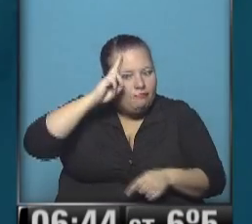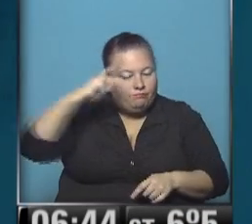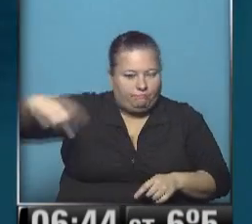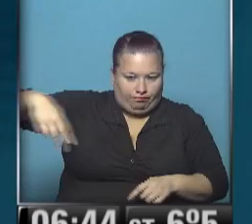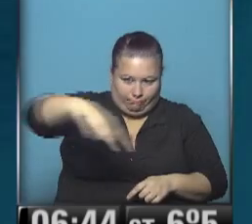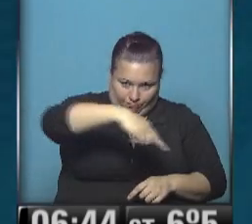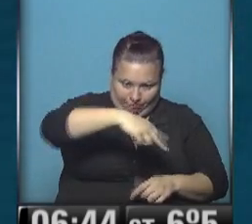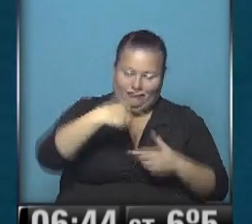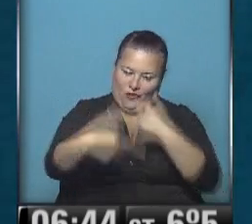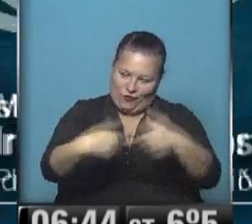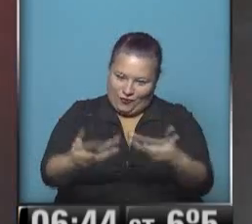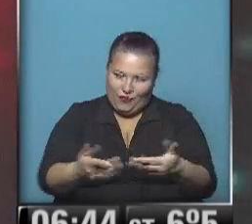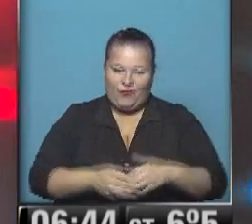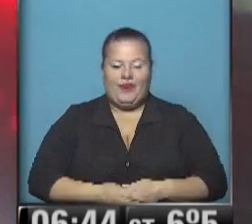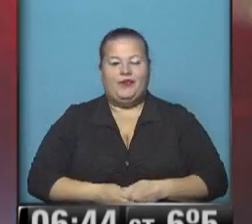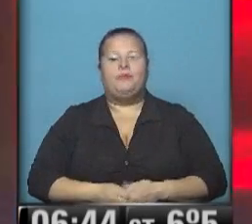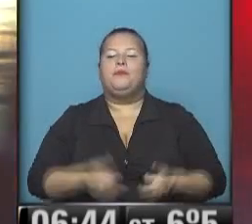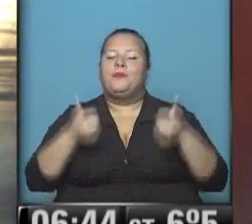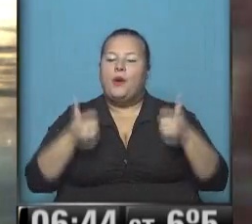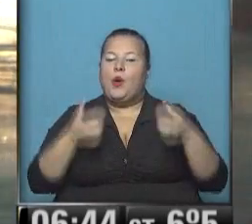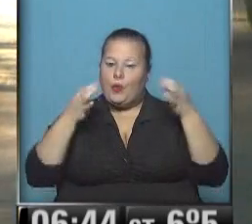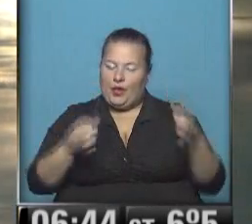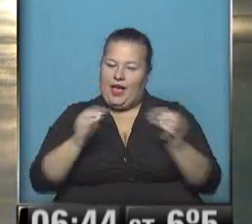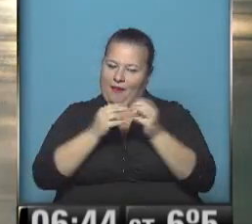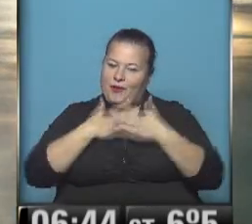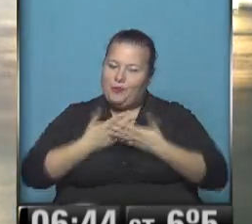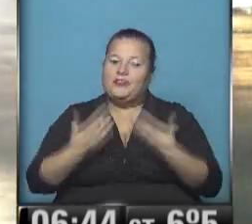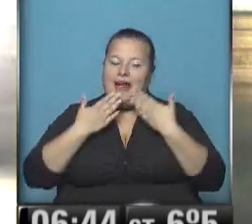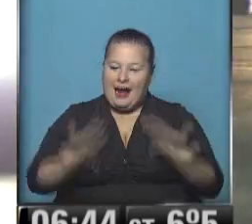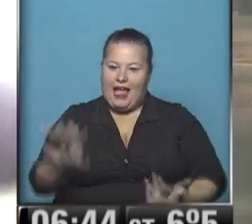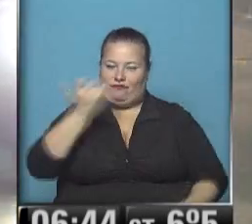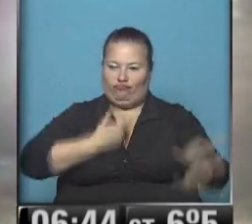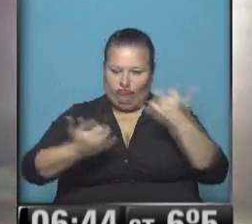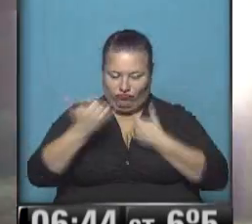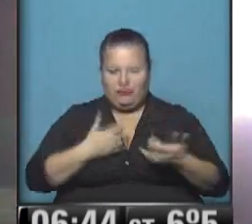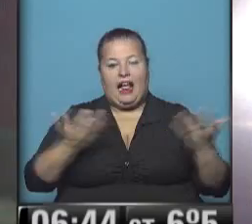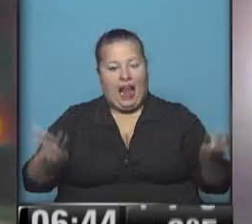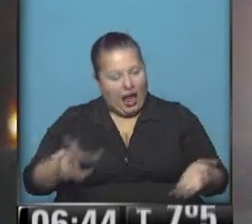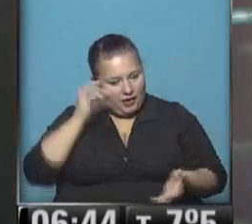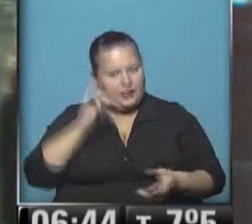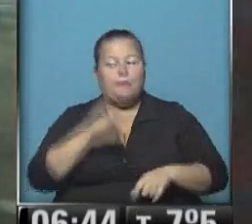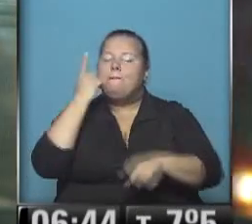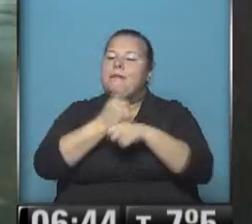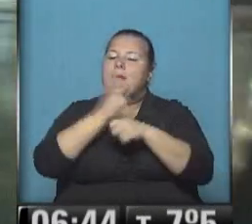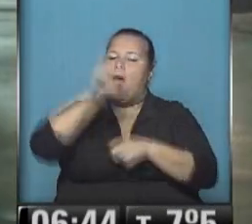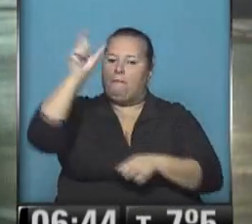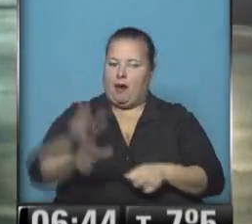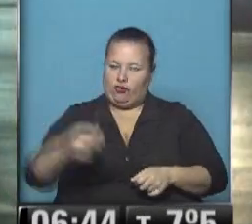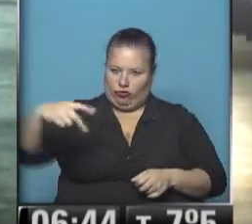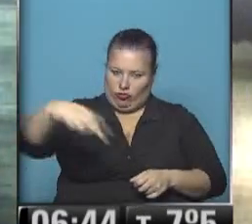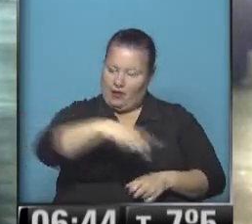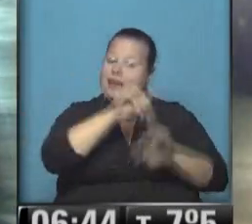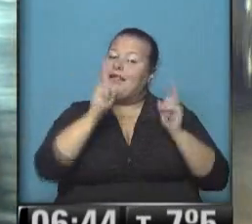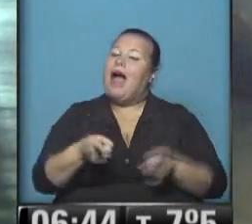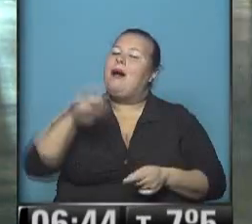prioridad. Adelante ustedes. Muy bien, Nery, amigo, muchísimas gracias por la información. Claro que sí, primero el peatón, pero también